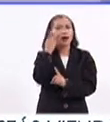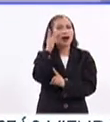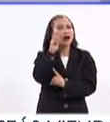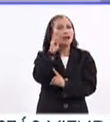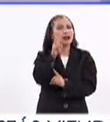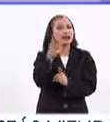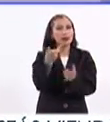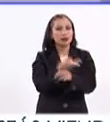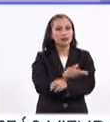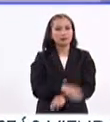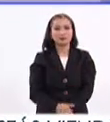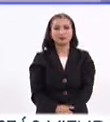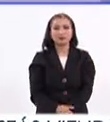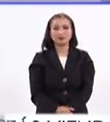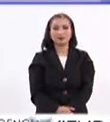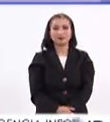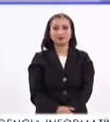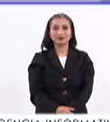ver cómo se abordó.